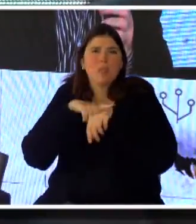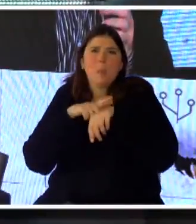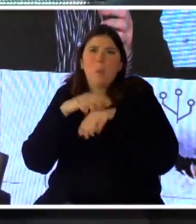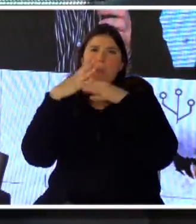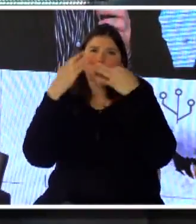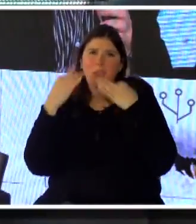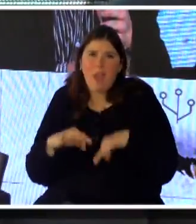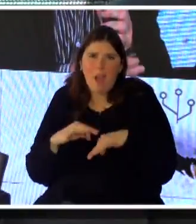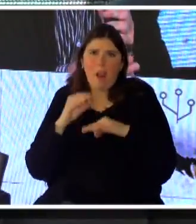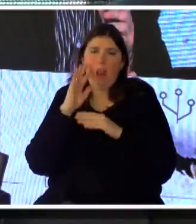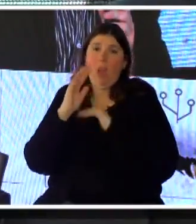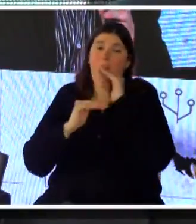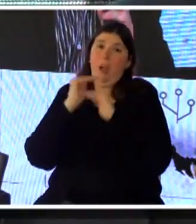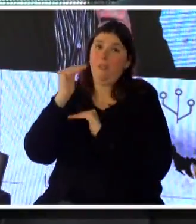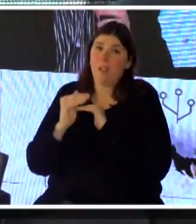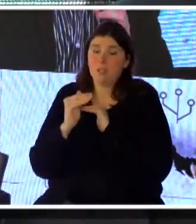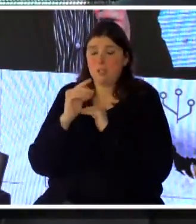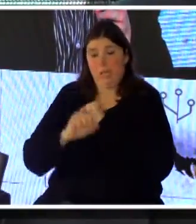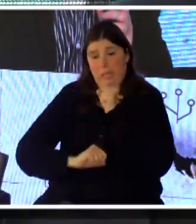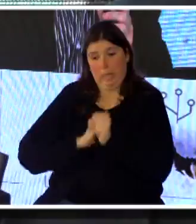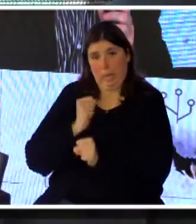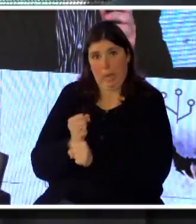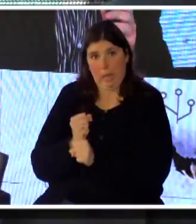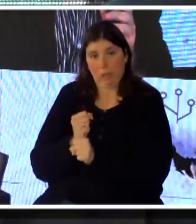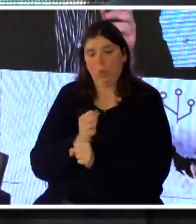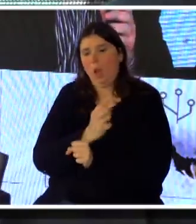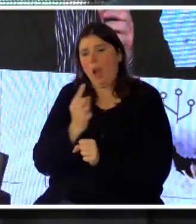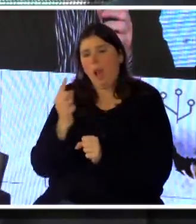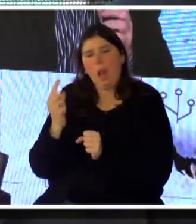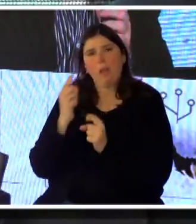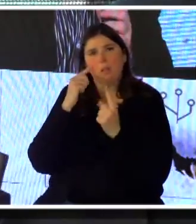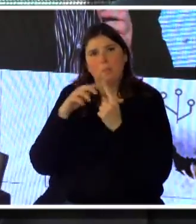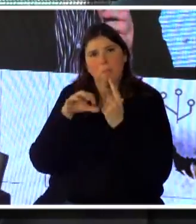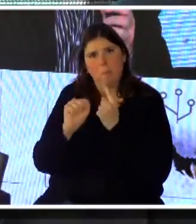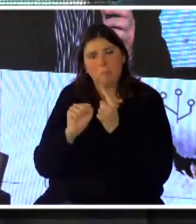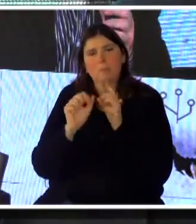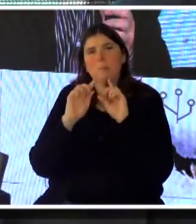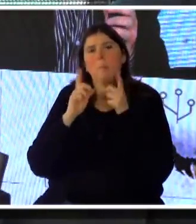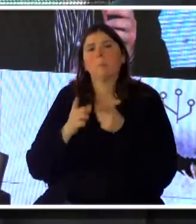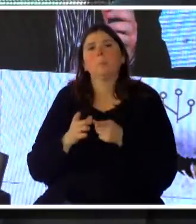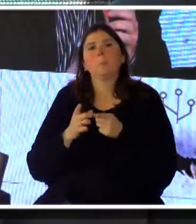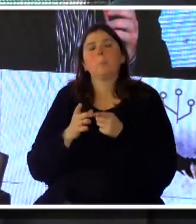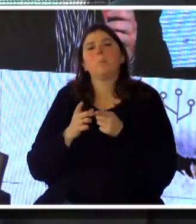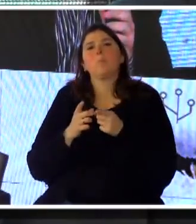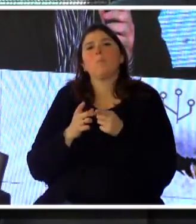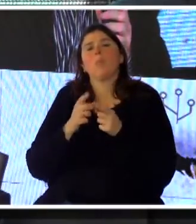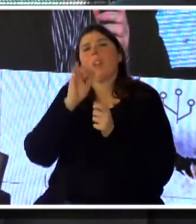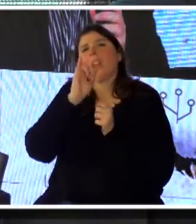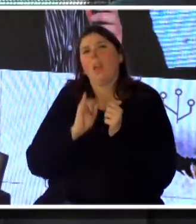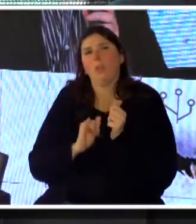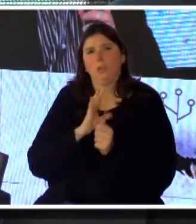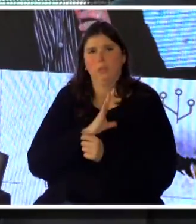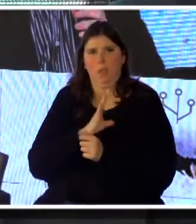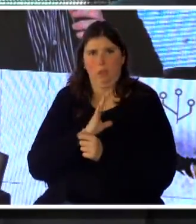el avance a lo largo del año de cada una de las metas y cada uno en función de los indicadores que tenemos.